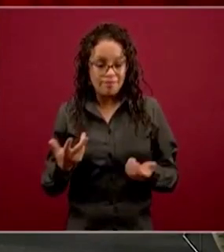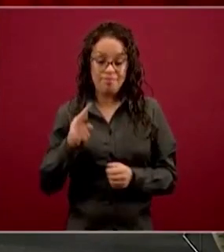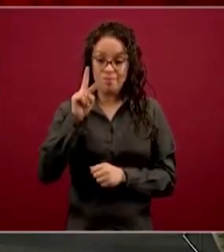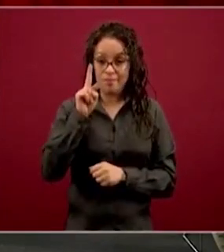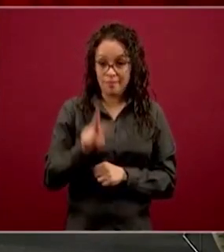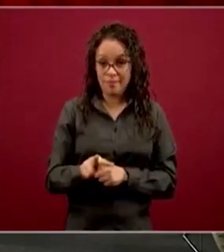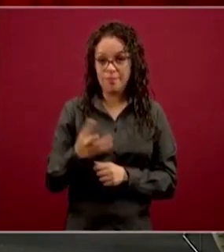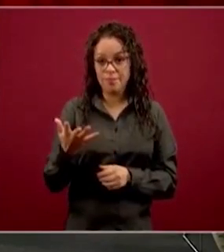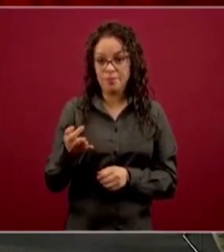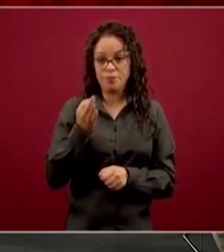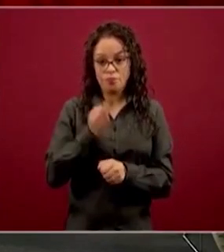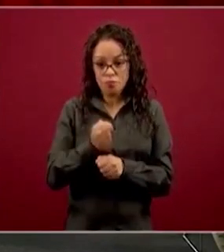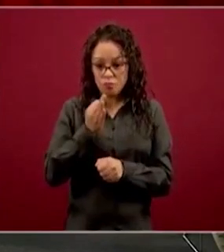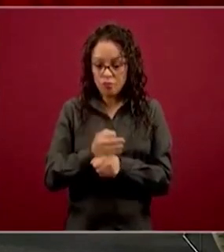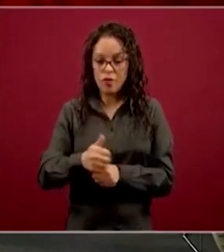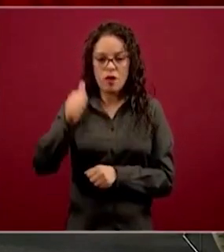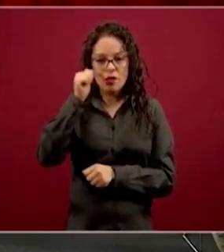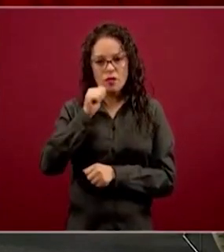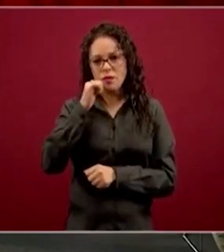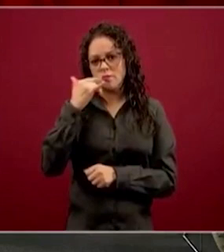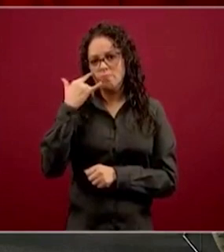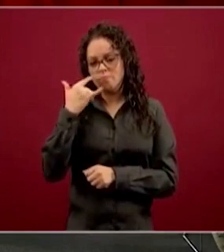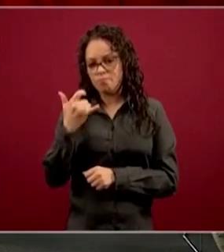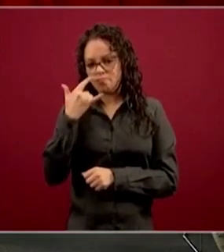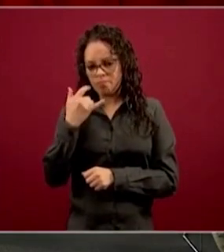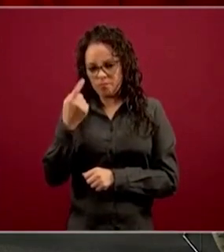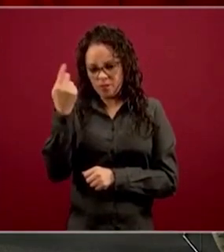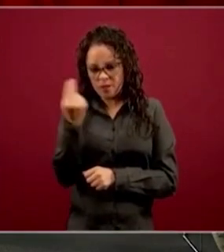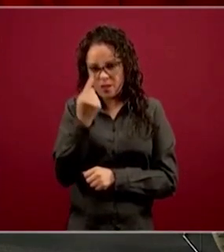la situación esté siempre bajo control.